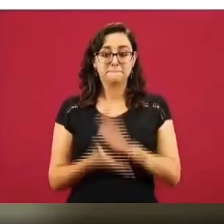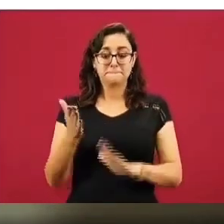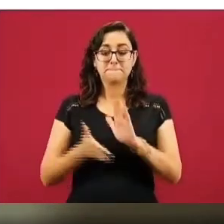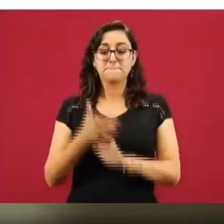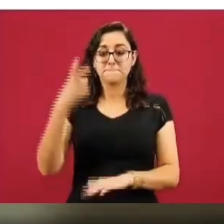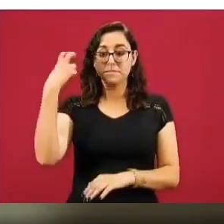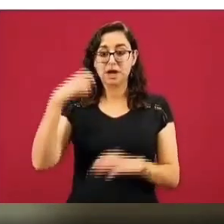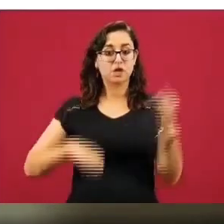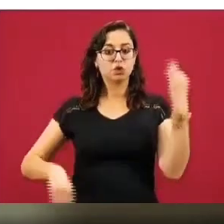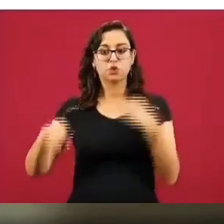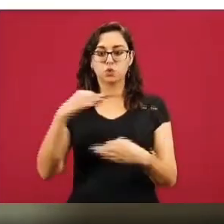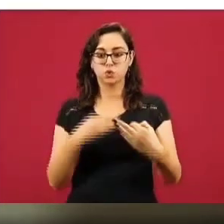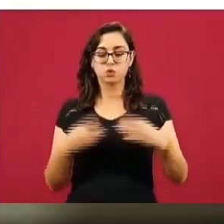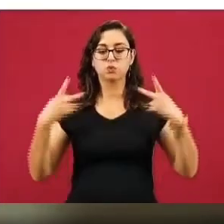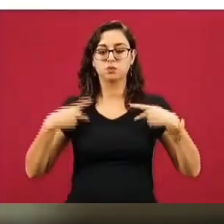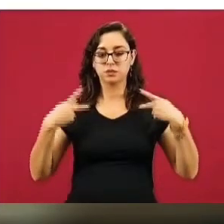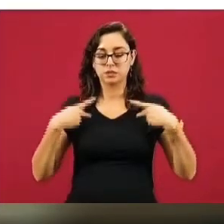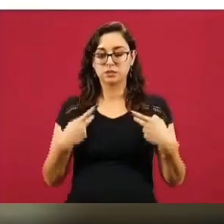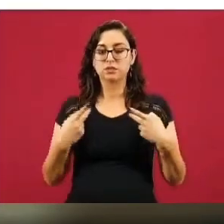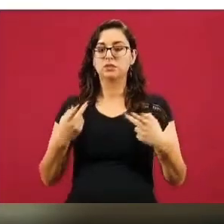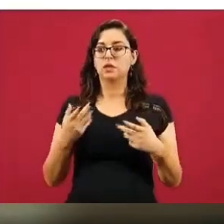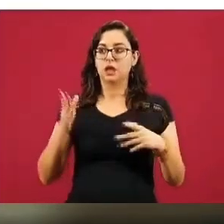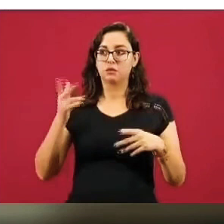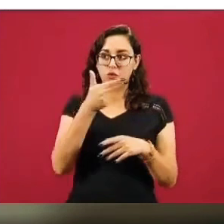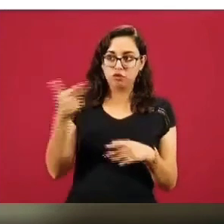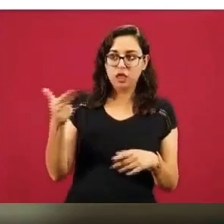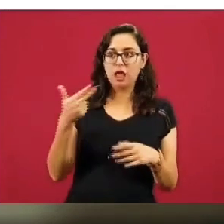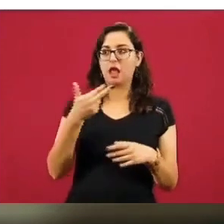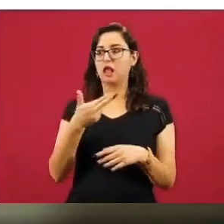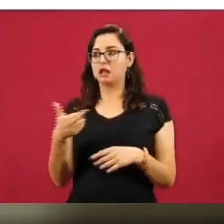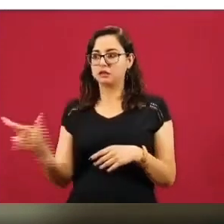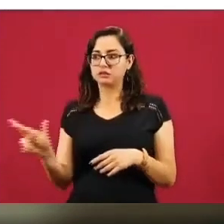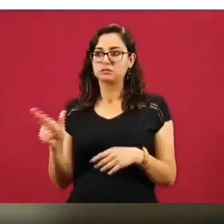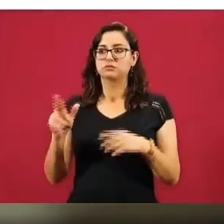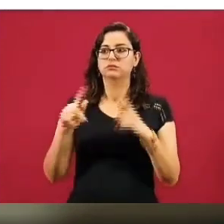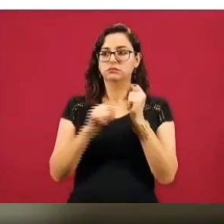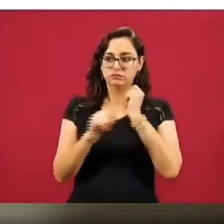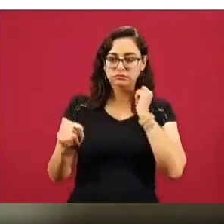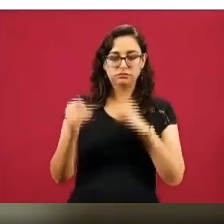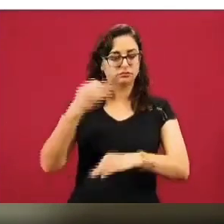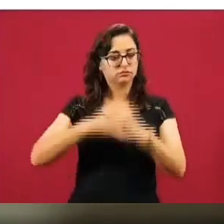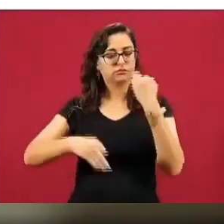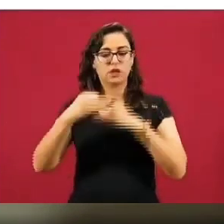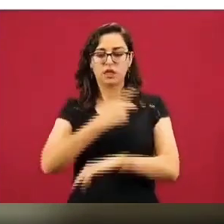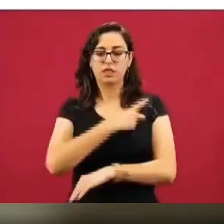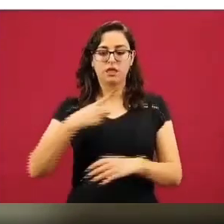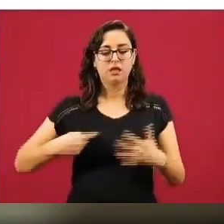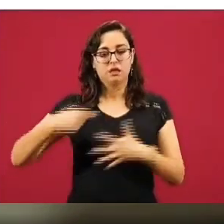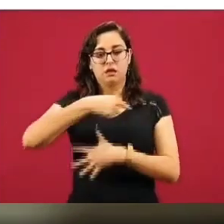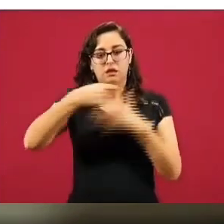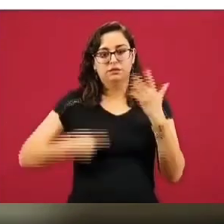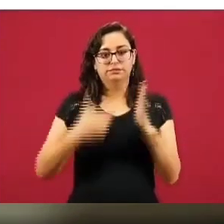los proveedores de servicios cuidar las medidas de salud, de sanidad para garantizar la seguridad de toda la gente. ¡Gracias! ¡Gracias!